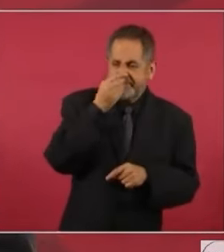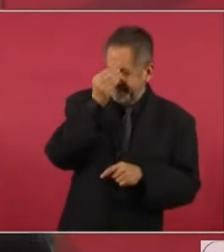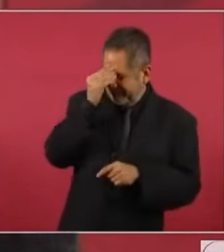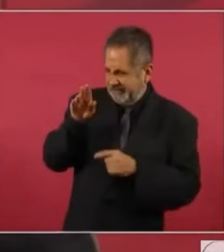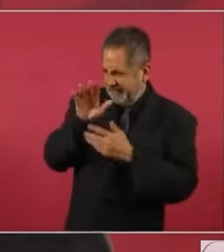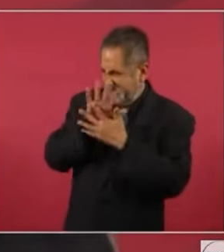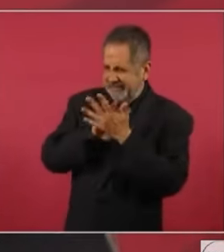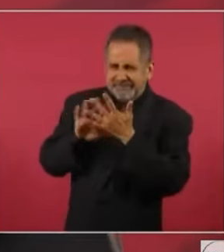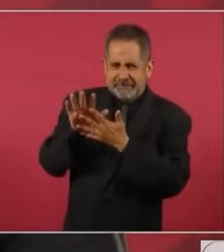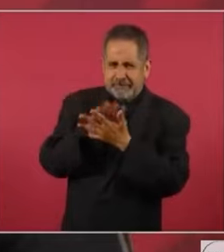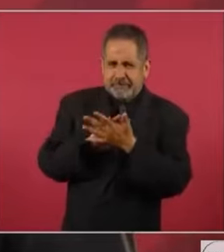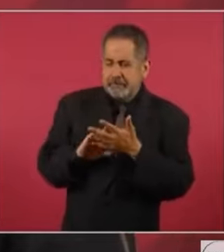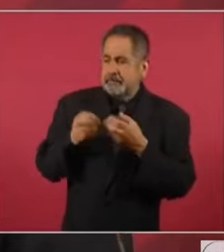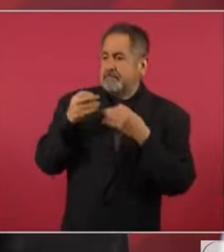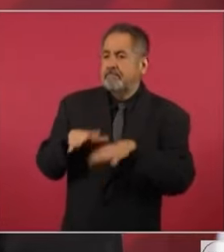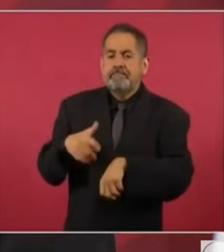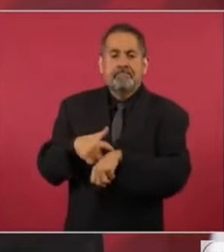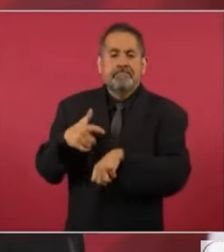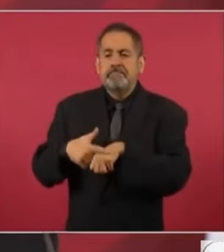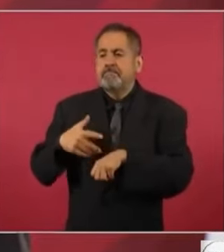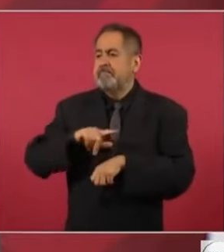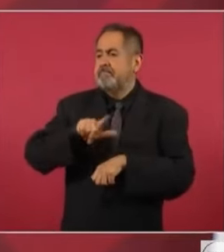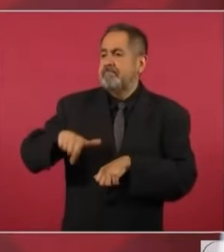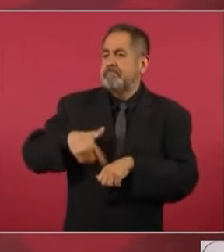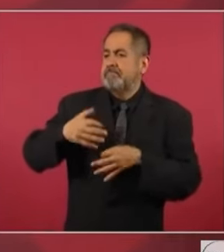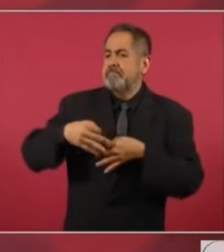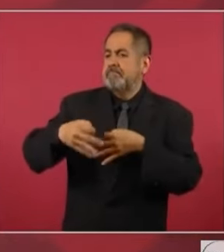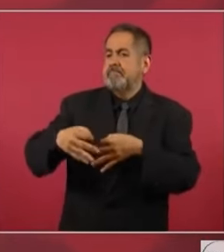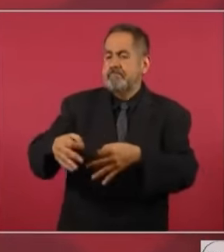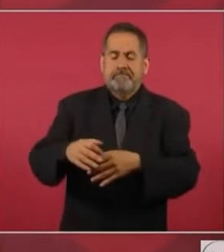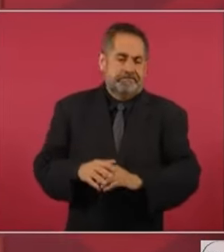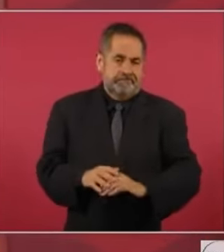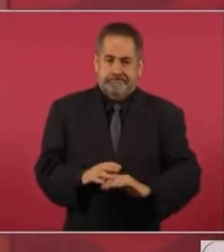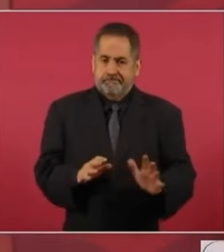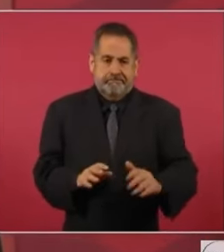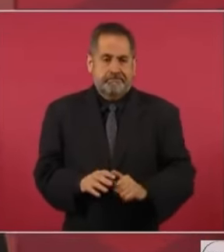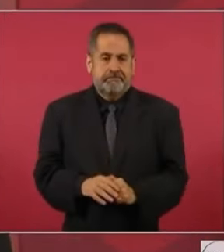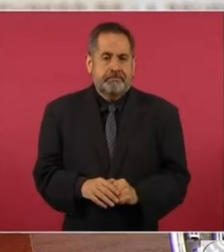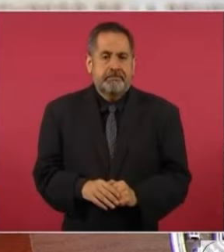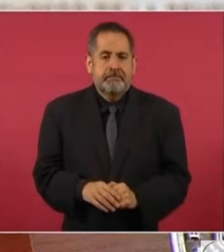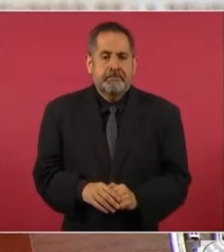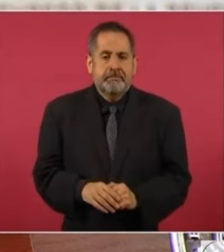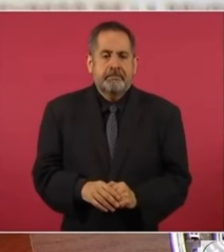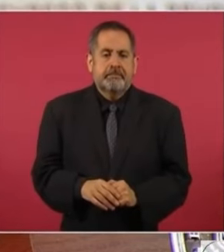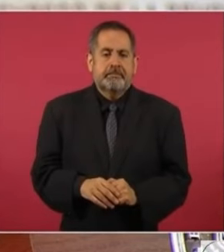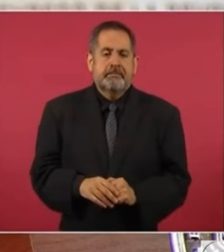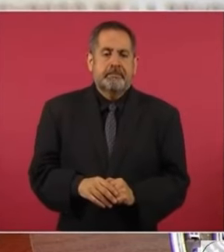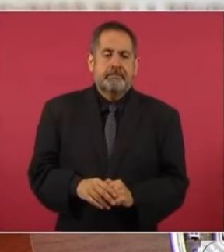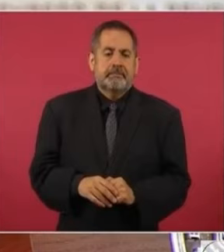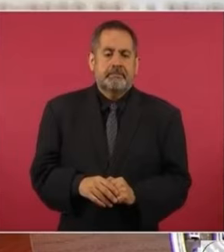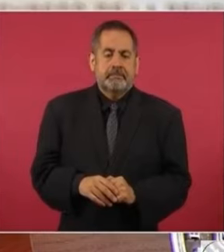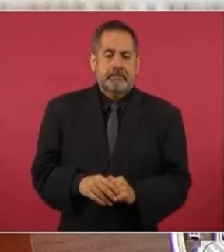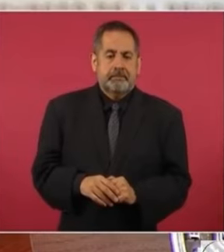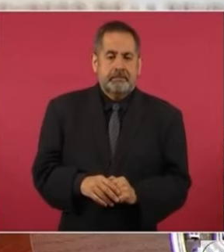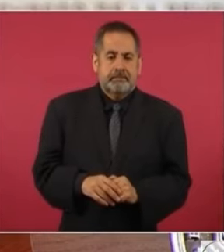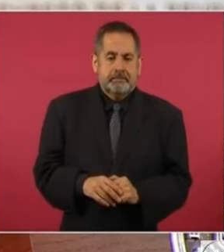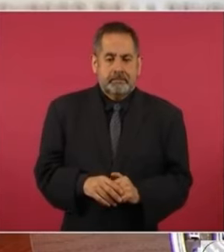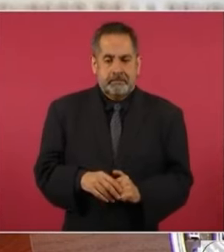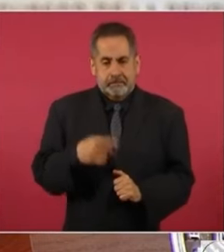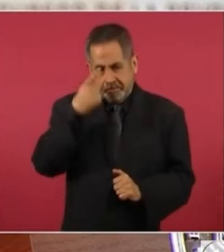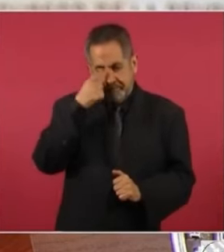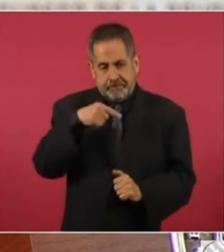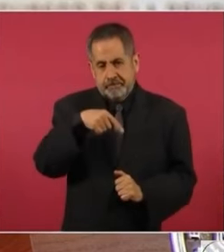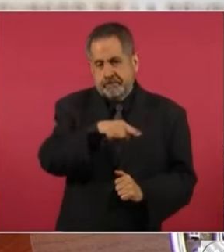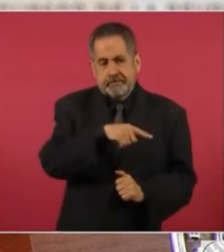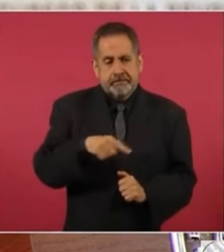perder tiempo para dejar sin